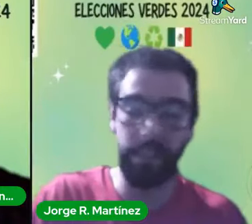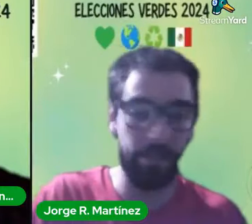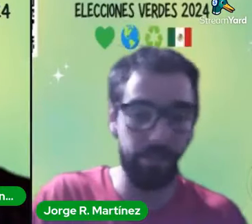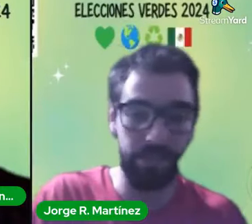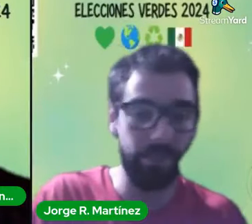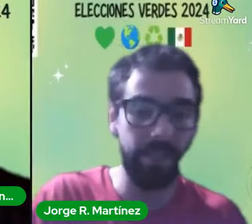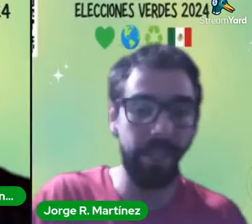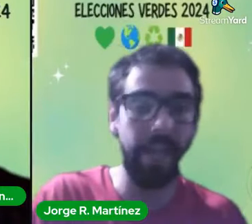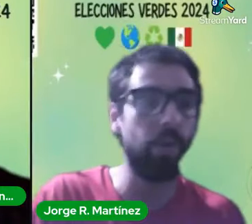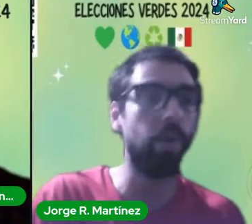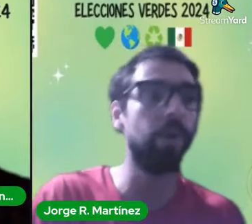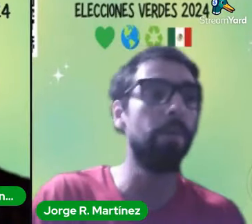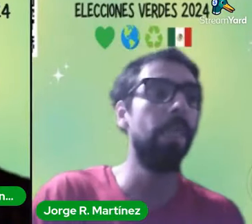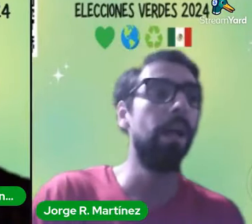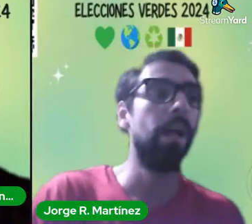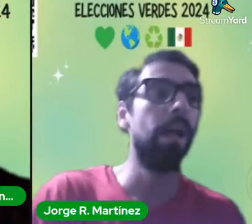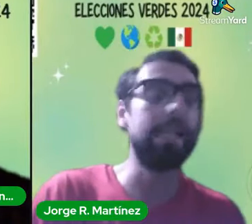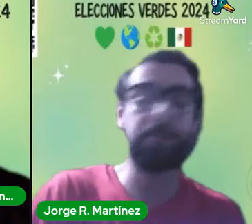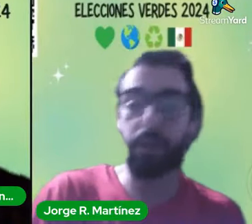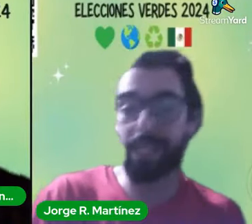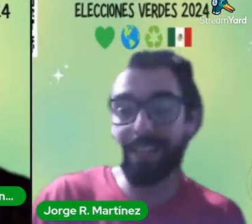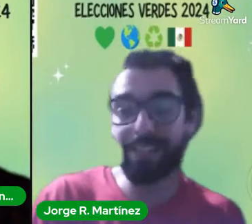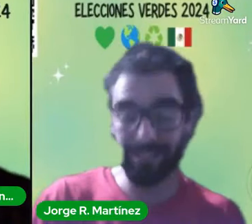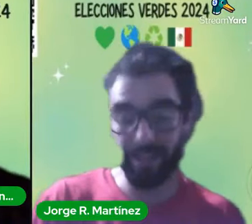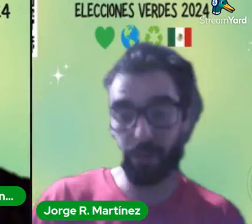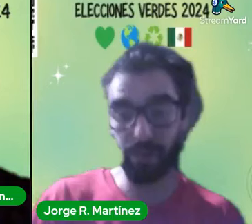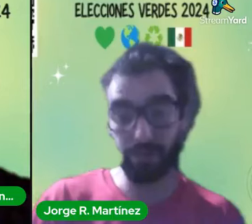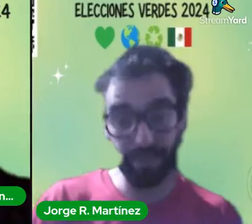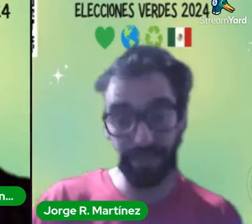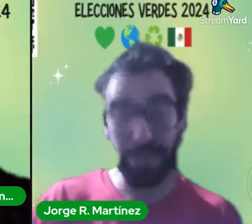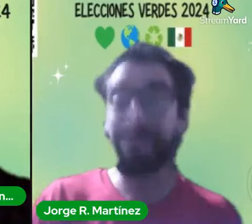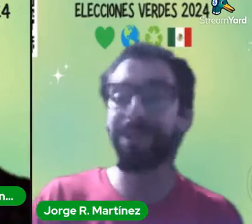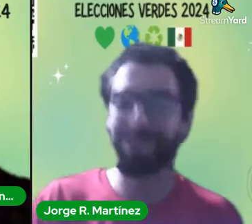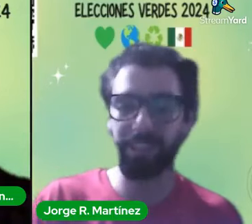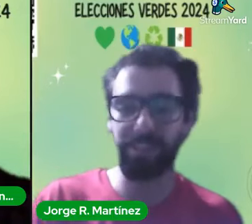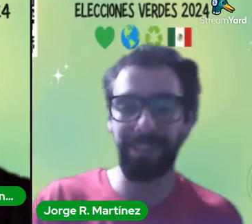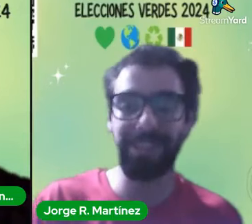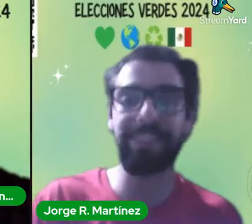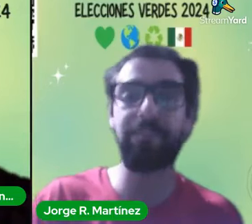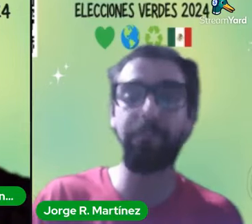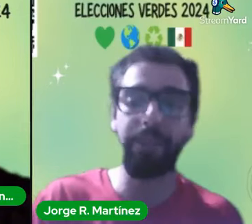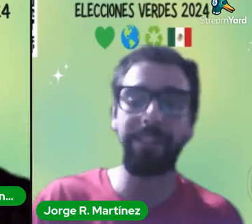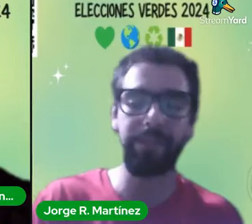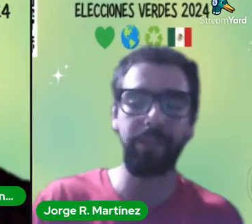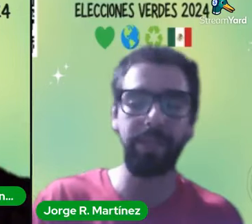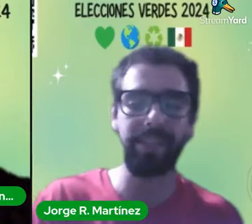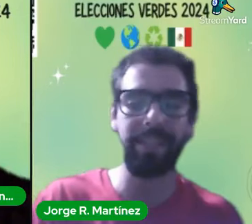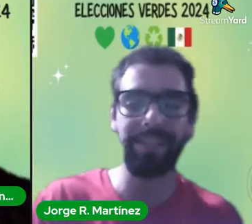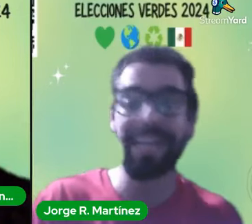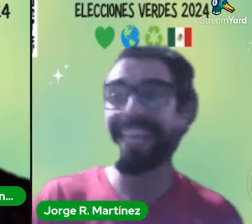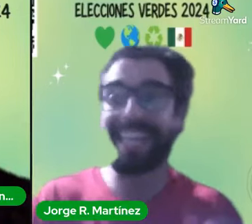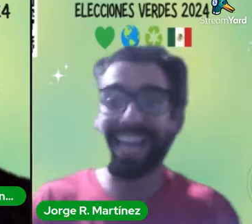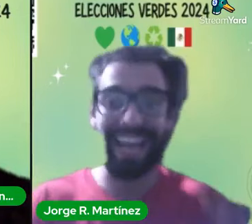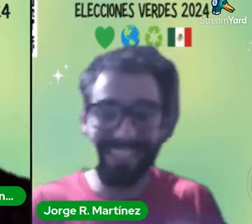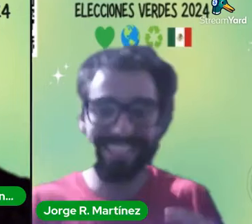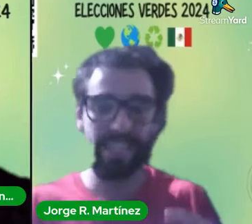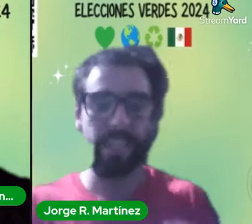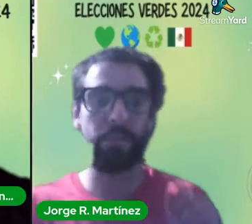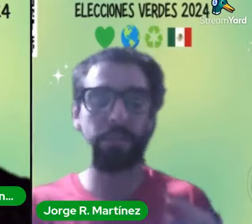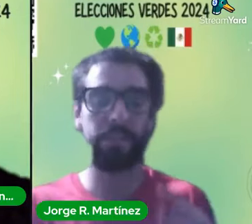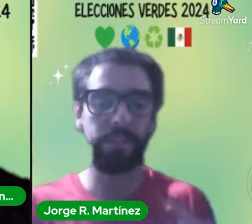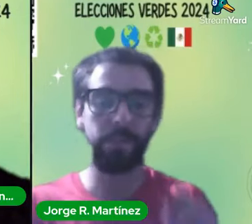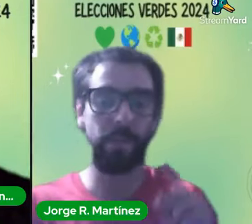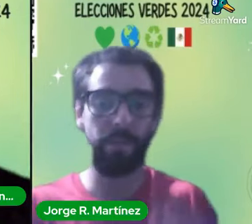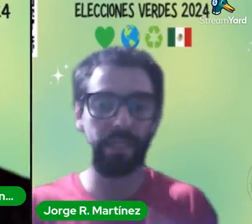con las prioridades están en otras partes pero esas otras partes están fuertemente conectadas y la raíz de muchas de esas